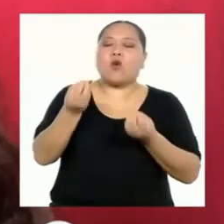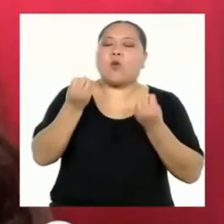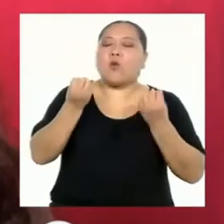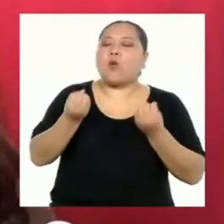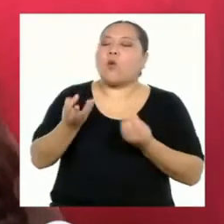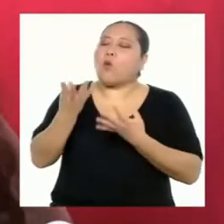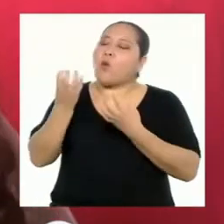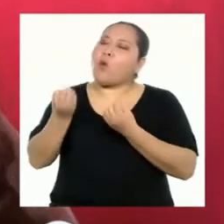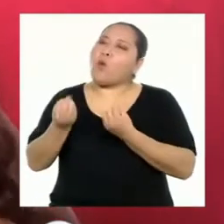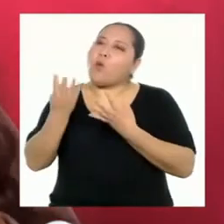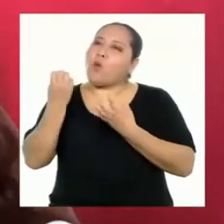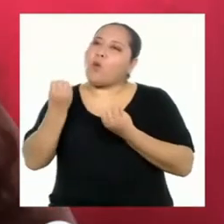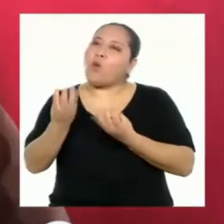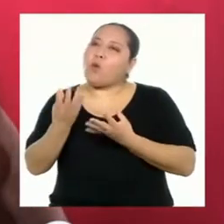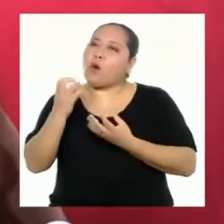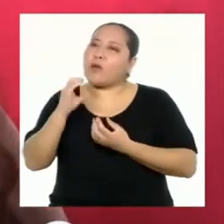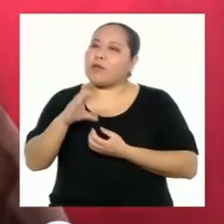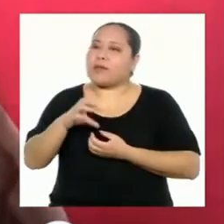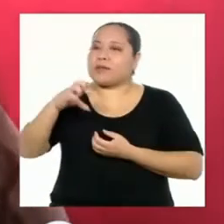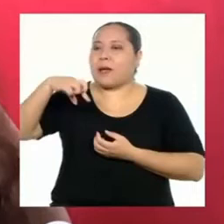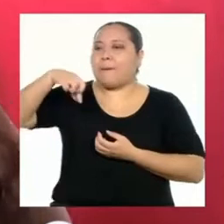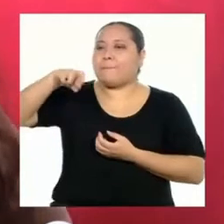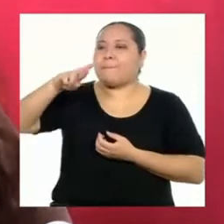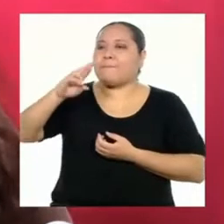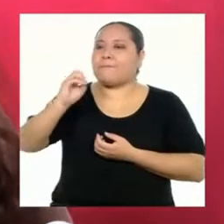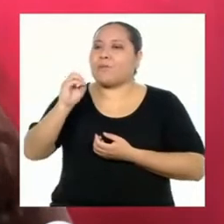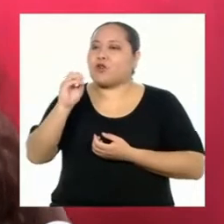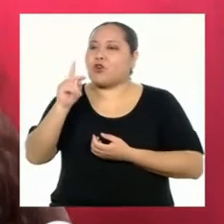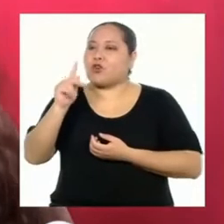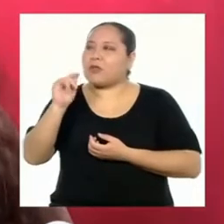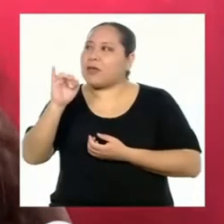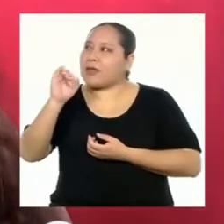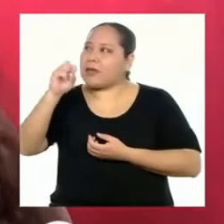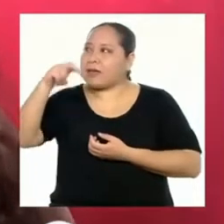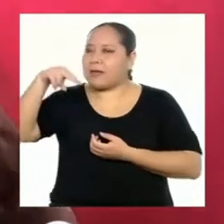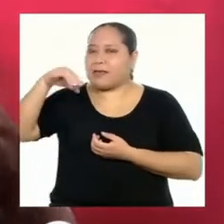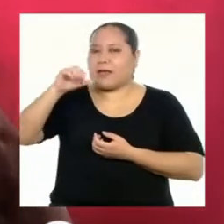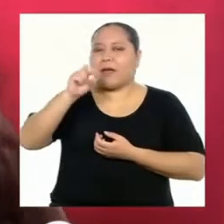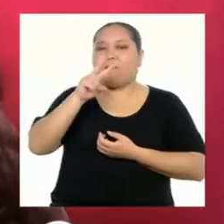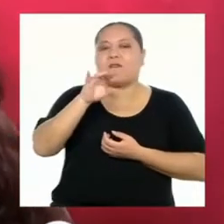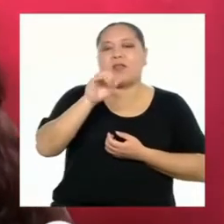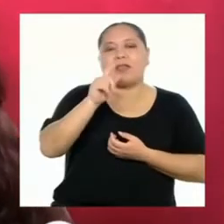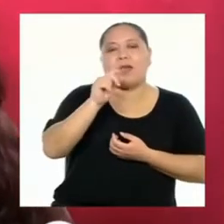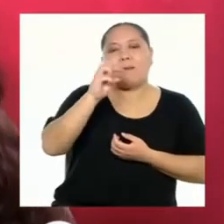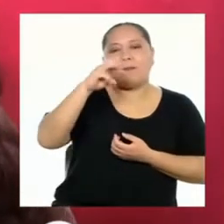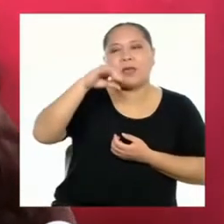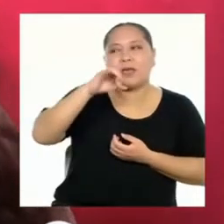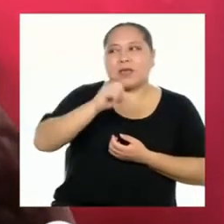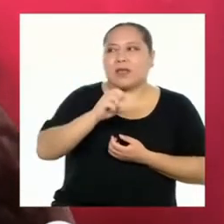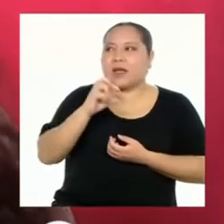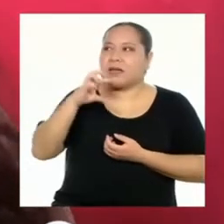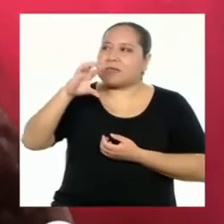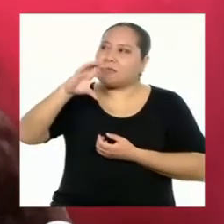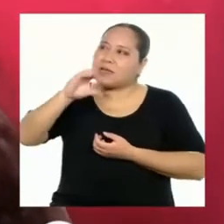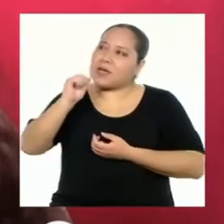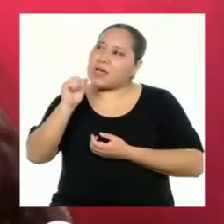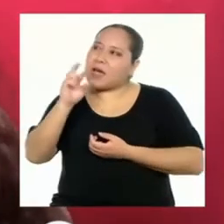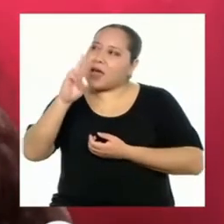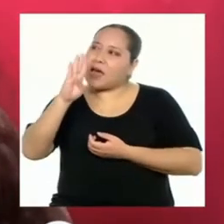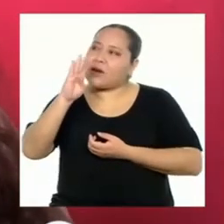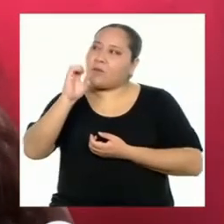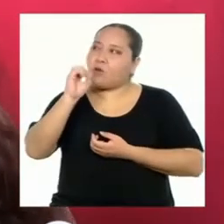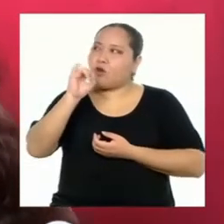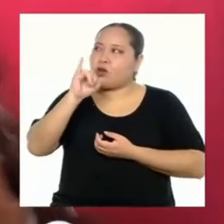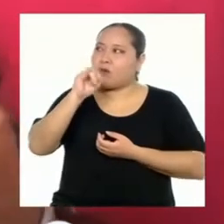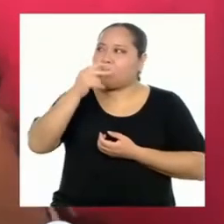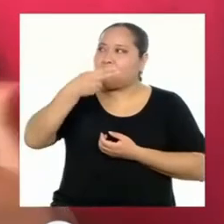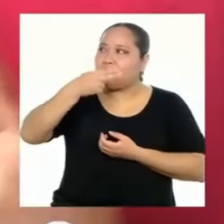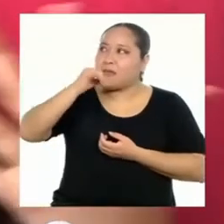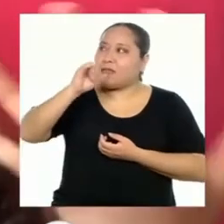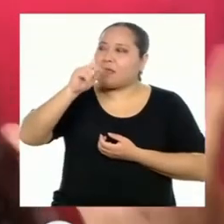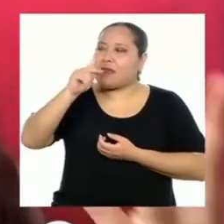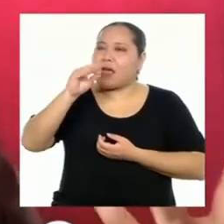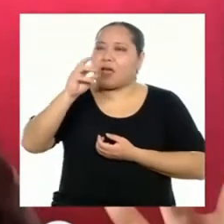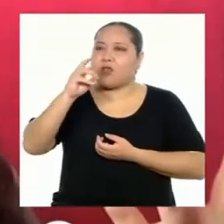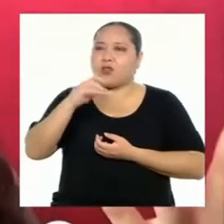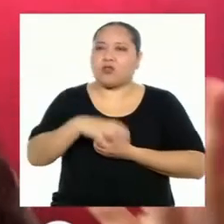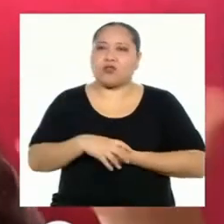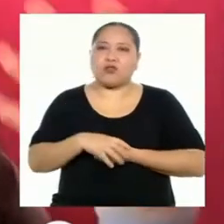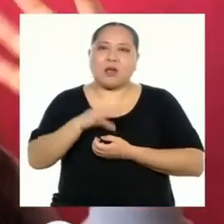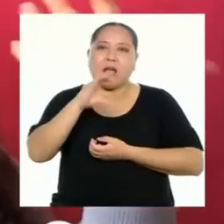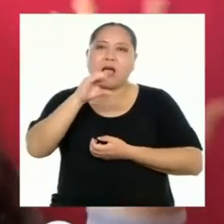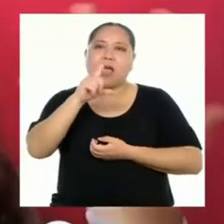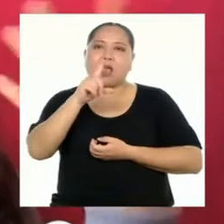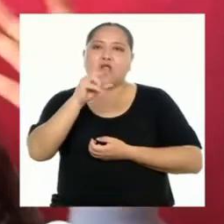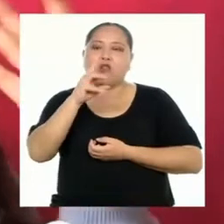cuántas proteínas, vitaminas, carbohidratos, calorías me